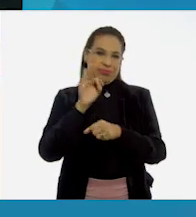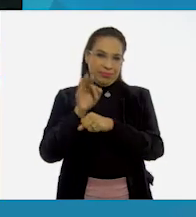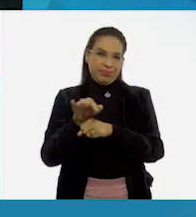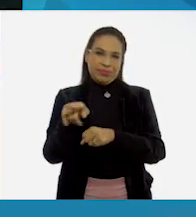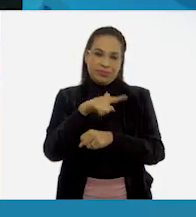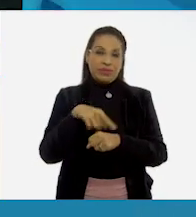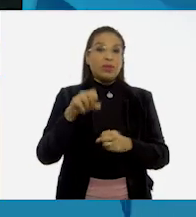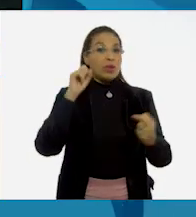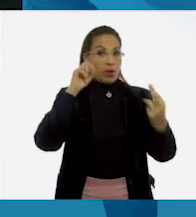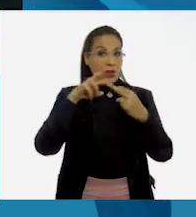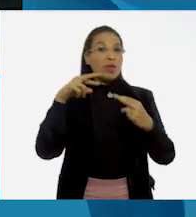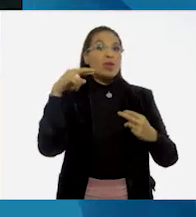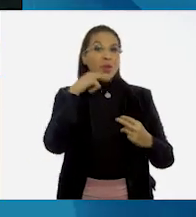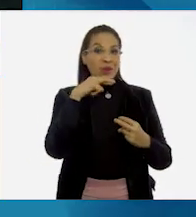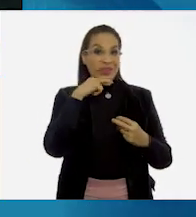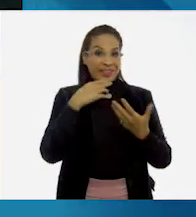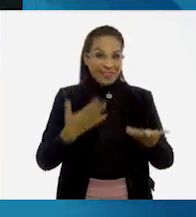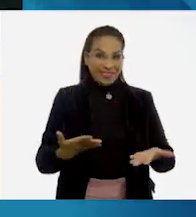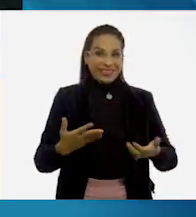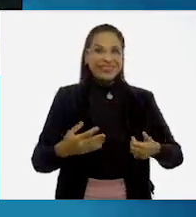¡Nos vemos pronto!